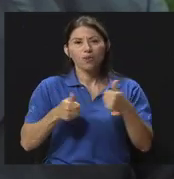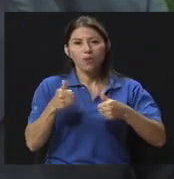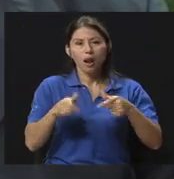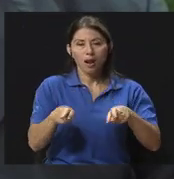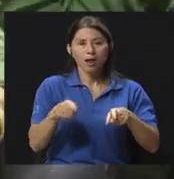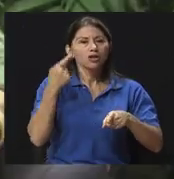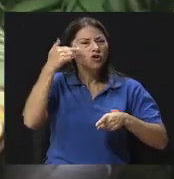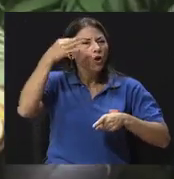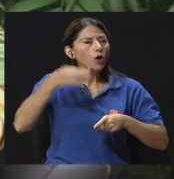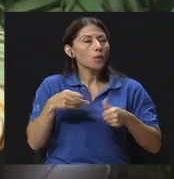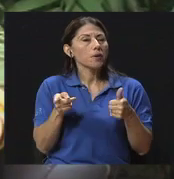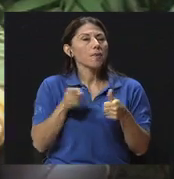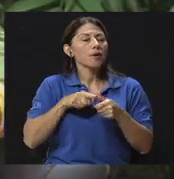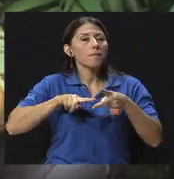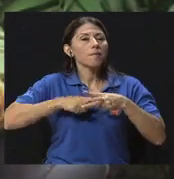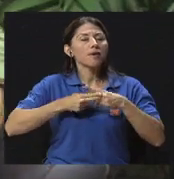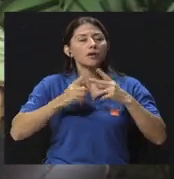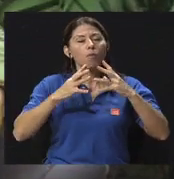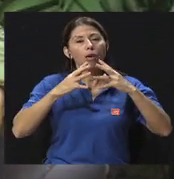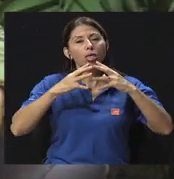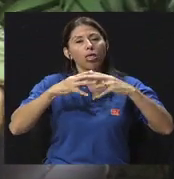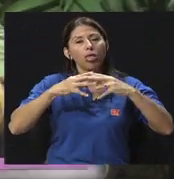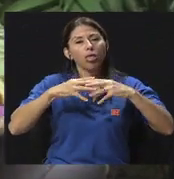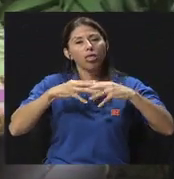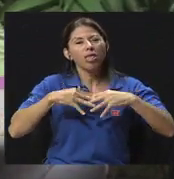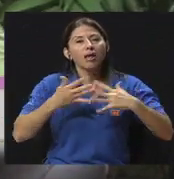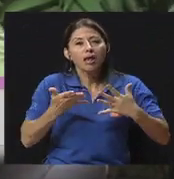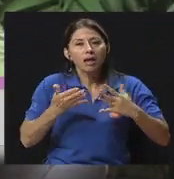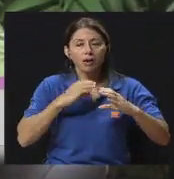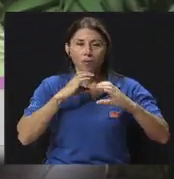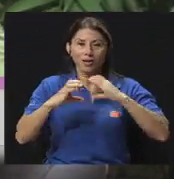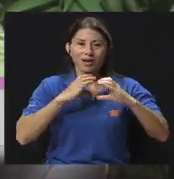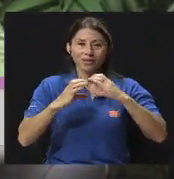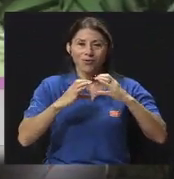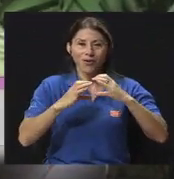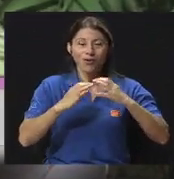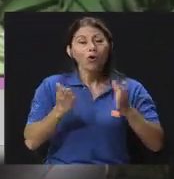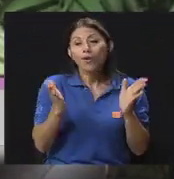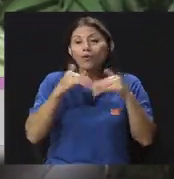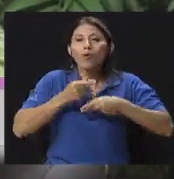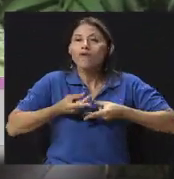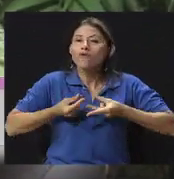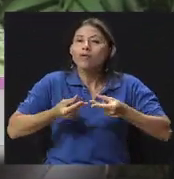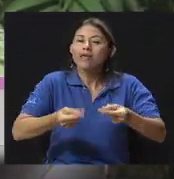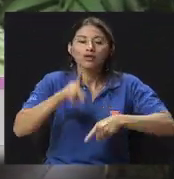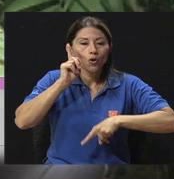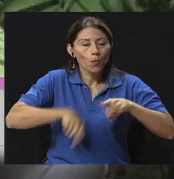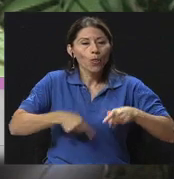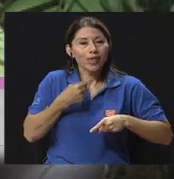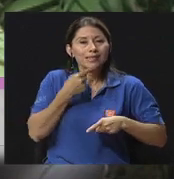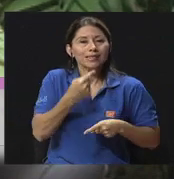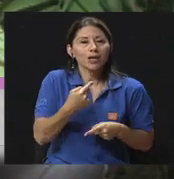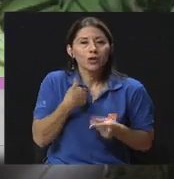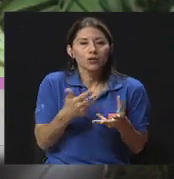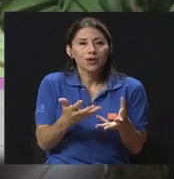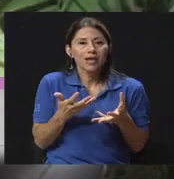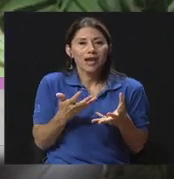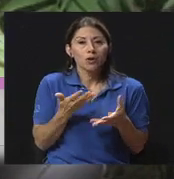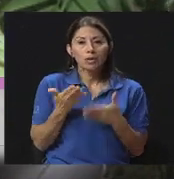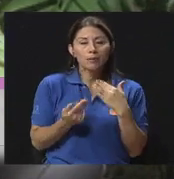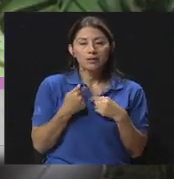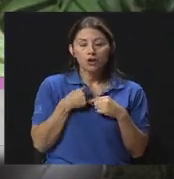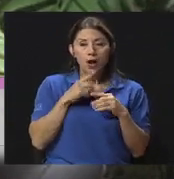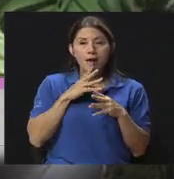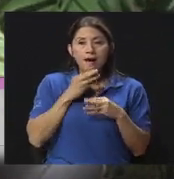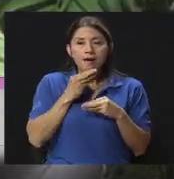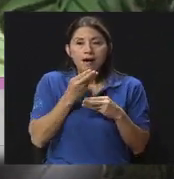quebrantarse. Cuando no es fluida, cuando no es asertiva, cuando no puedo decir lo que quiero y pienso, cuando me siento que tengo que evitar decir las cosas,